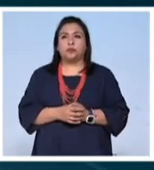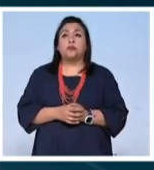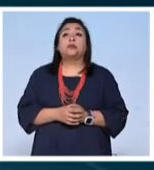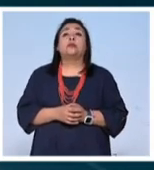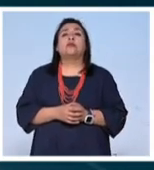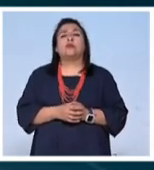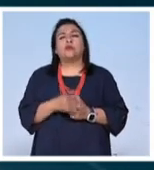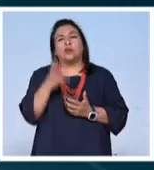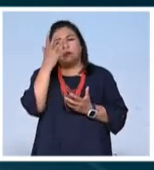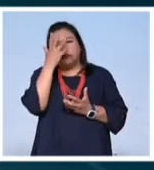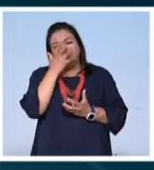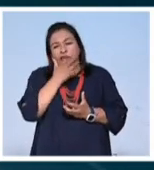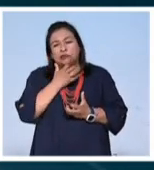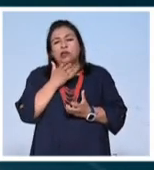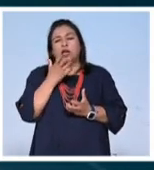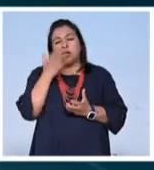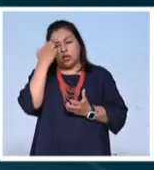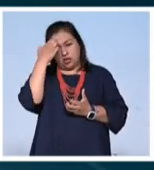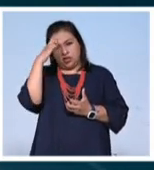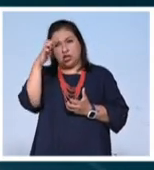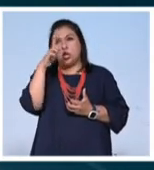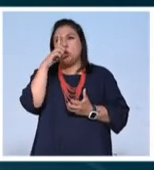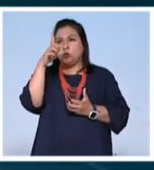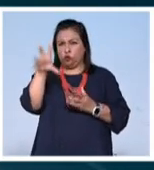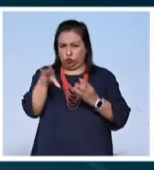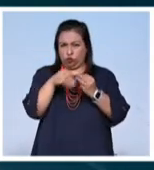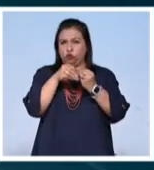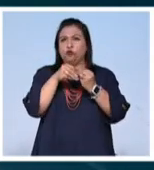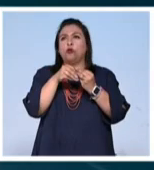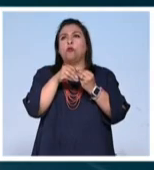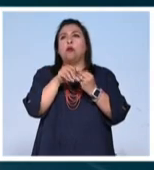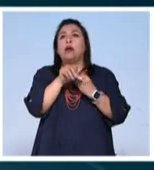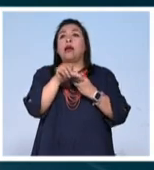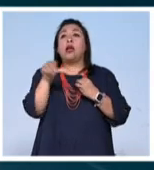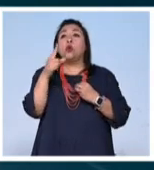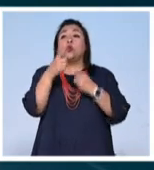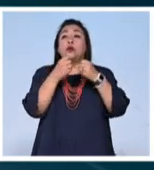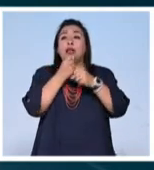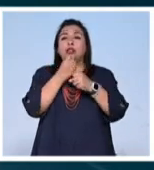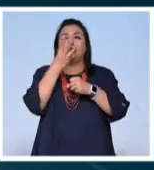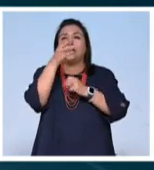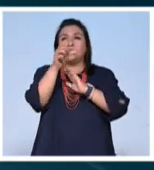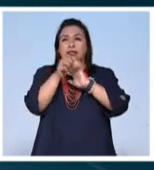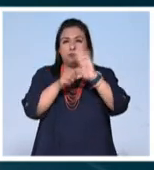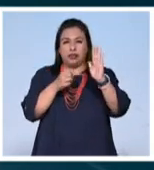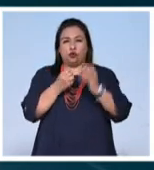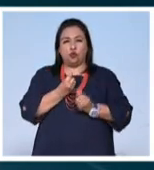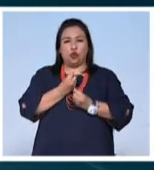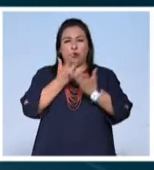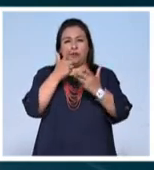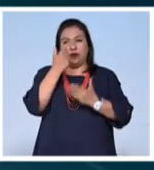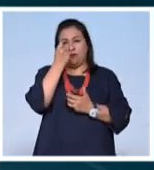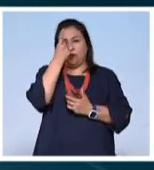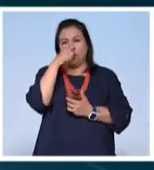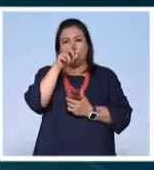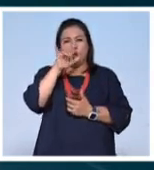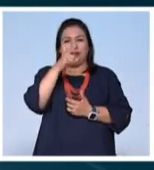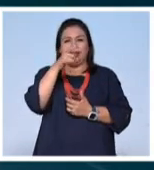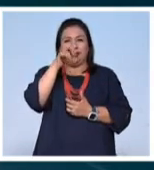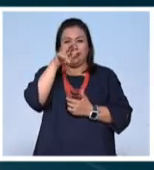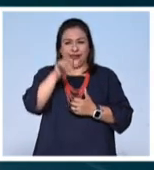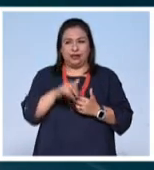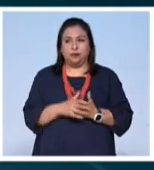El duelo La nostalgia y la luz están presentes en un año y tres meses poemario de Luis García Montero